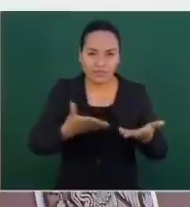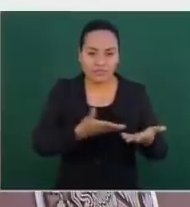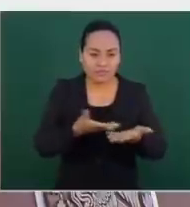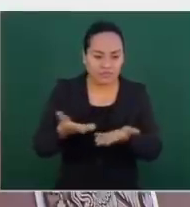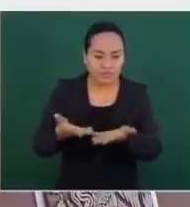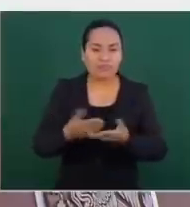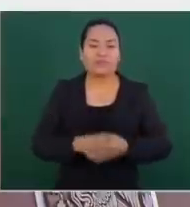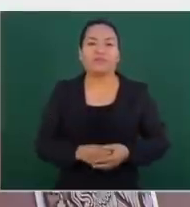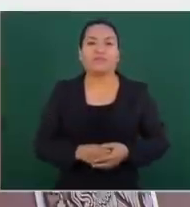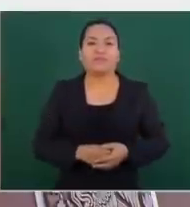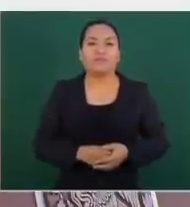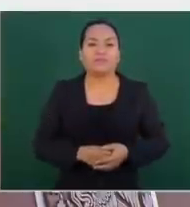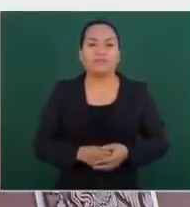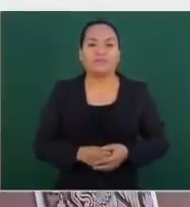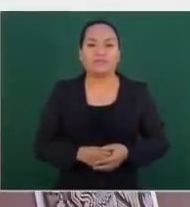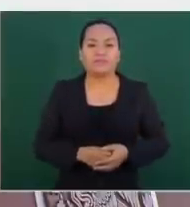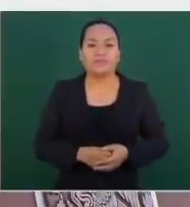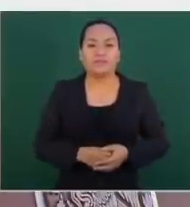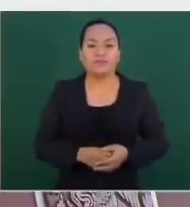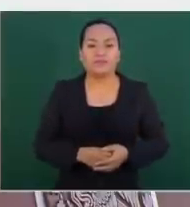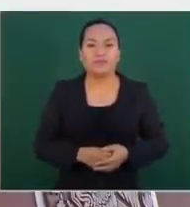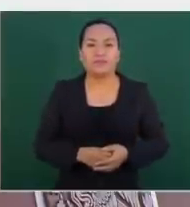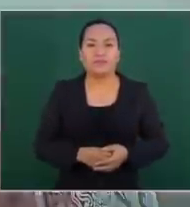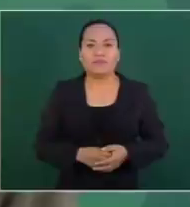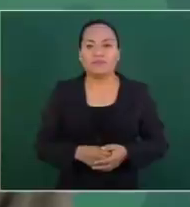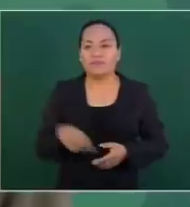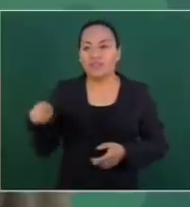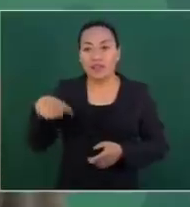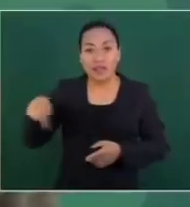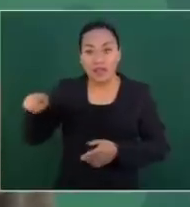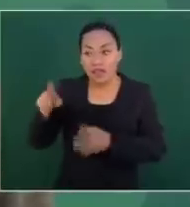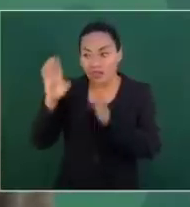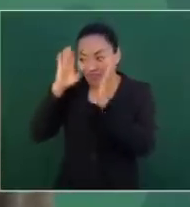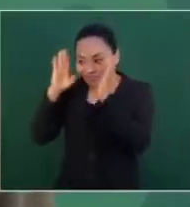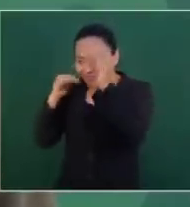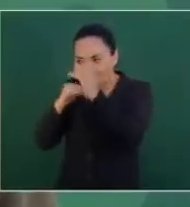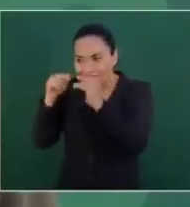pero es su conservadurismo,